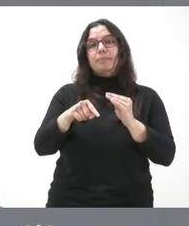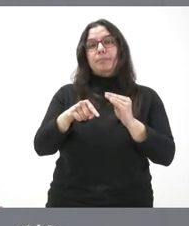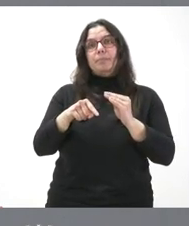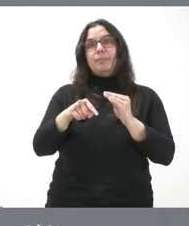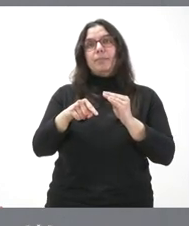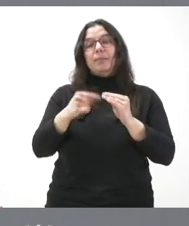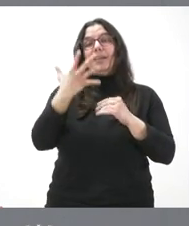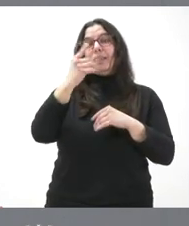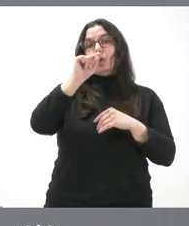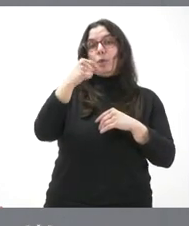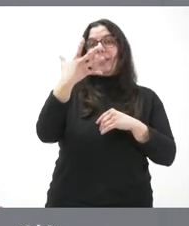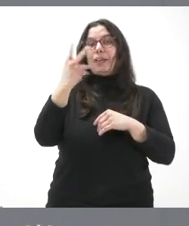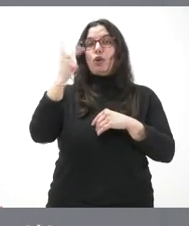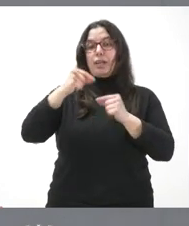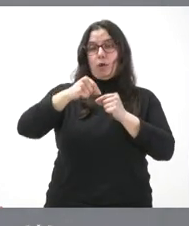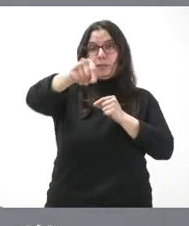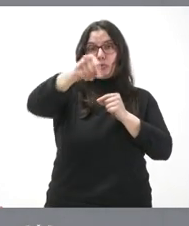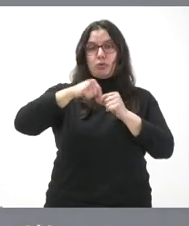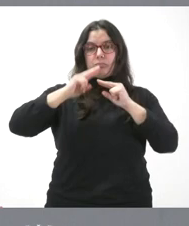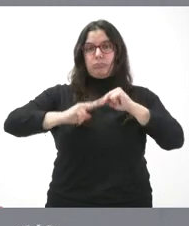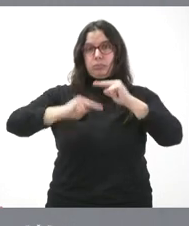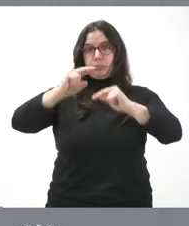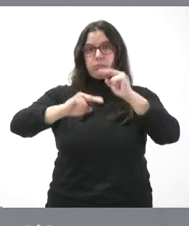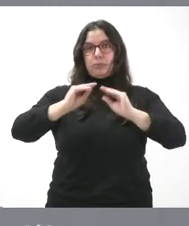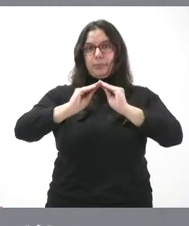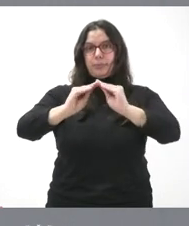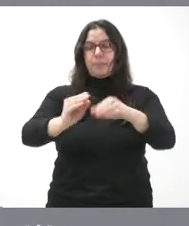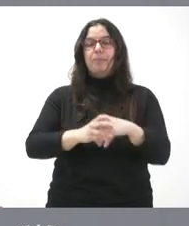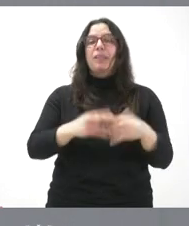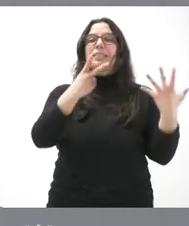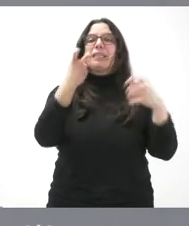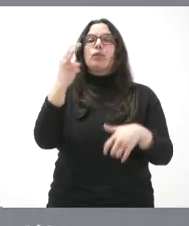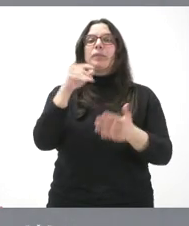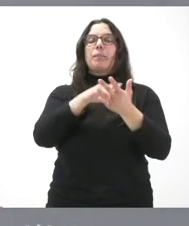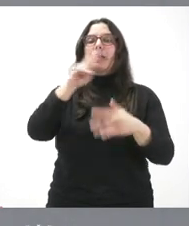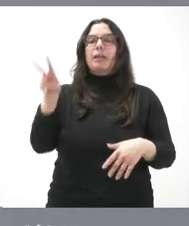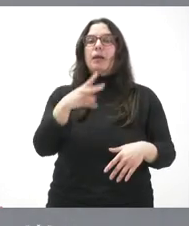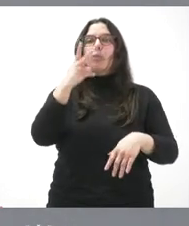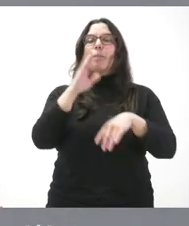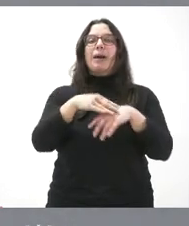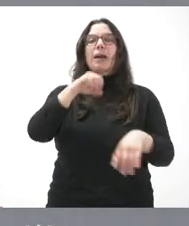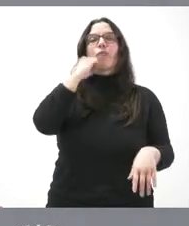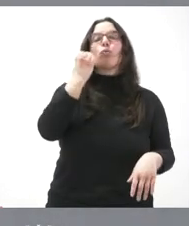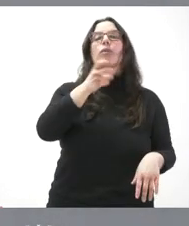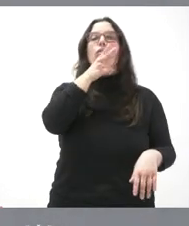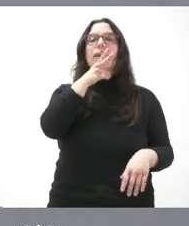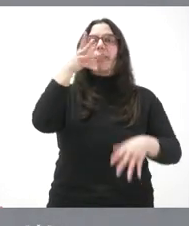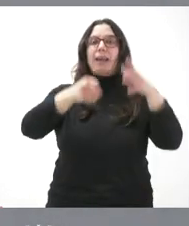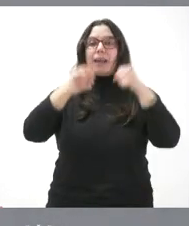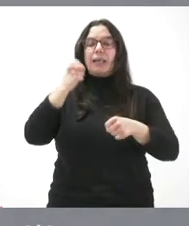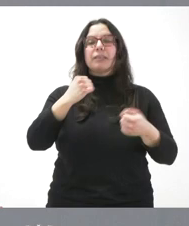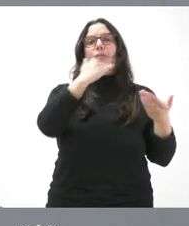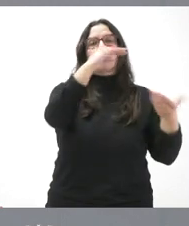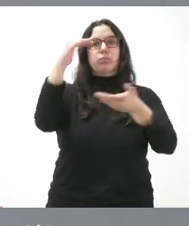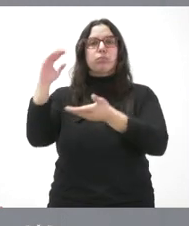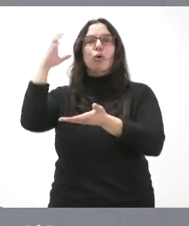5,5 kilómetros de longitud. 720.000 euros para el suministro de frutas, hortalizas y leche en los centros